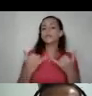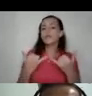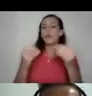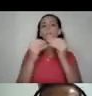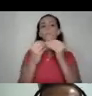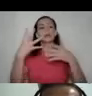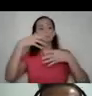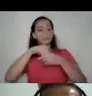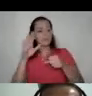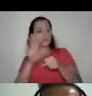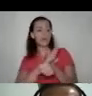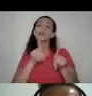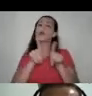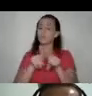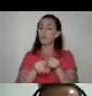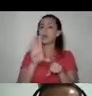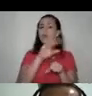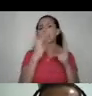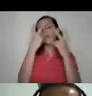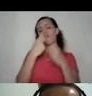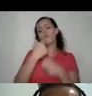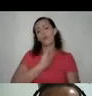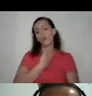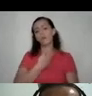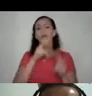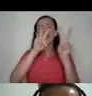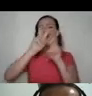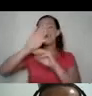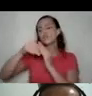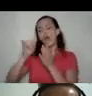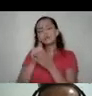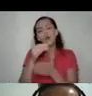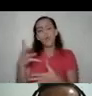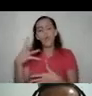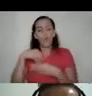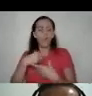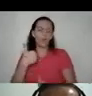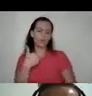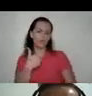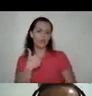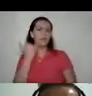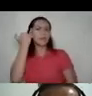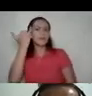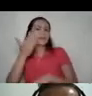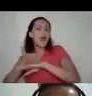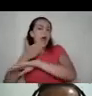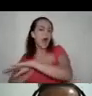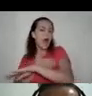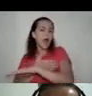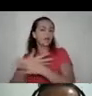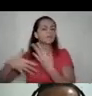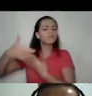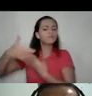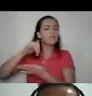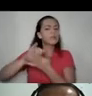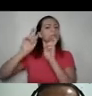también y que nos revisemos que revisemos todas esas cosas que tenemos ideas previas y demás alrededor de este tema